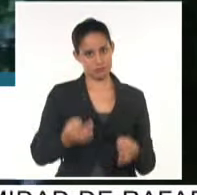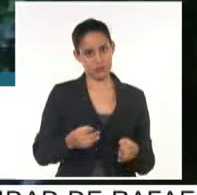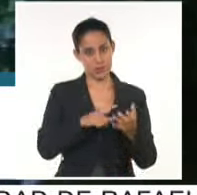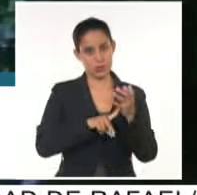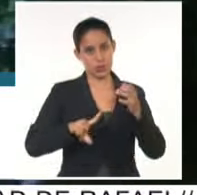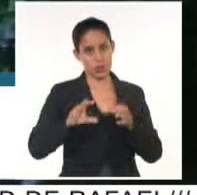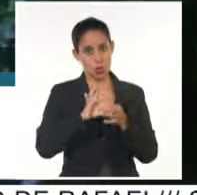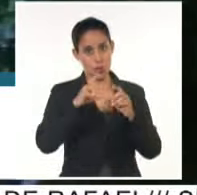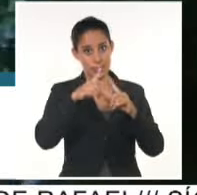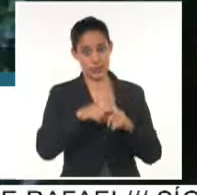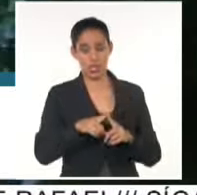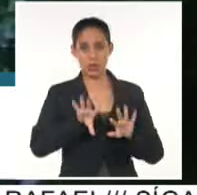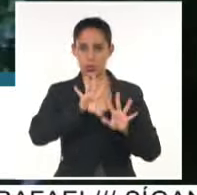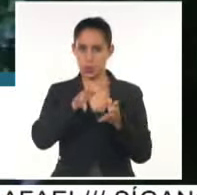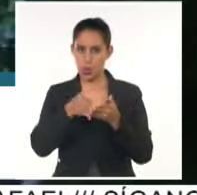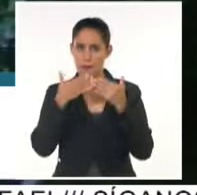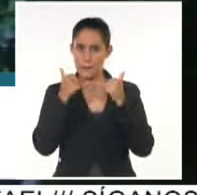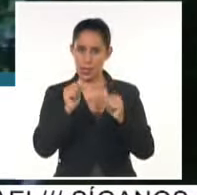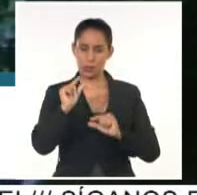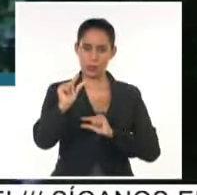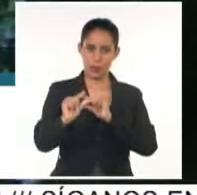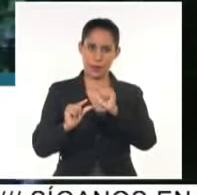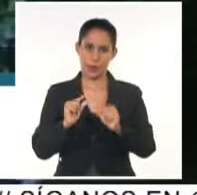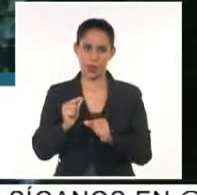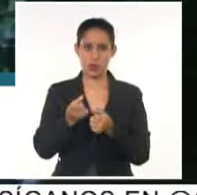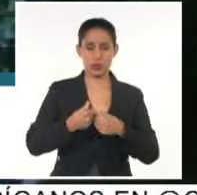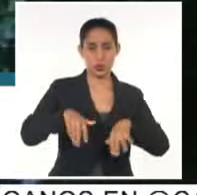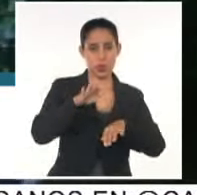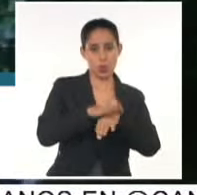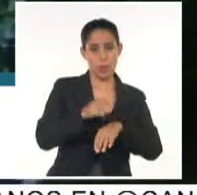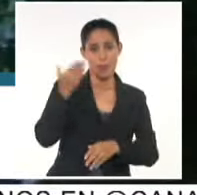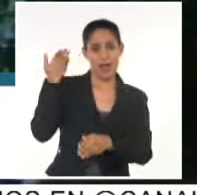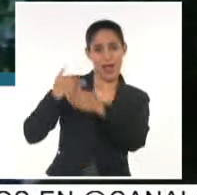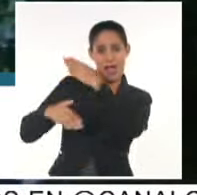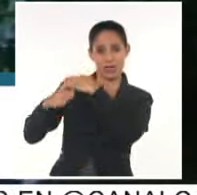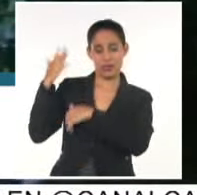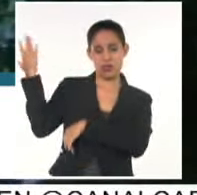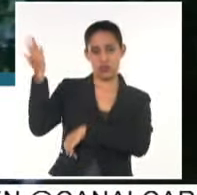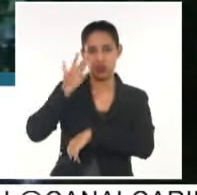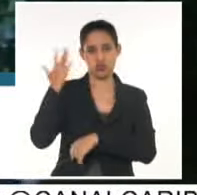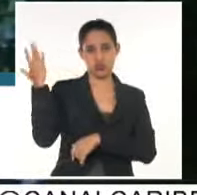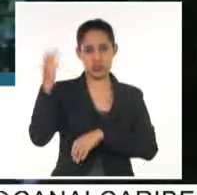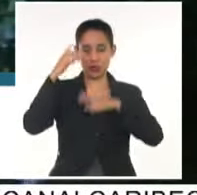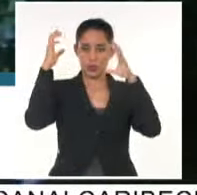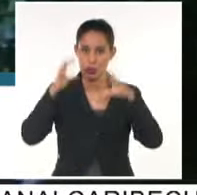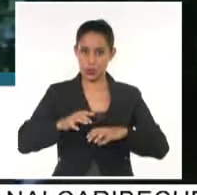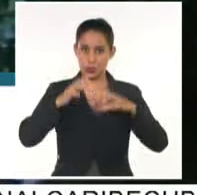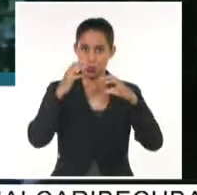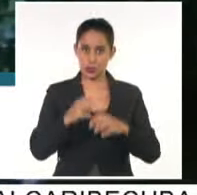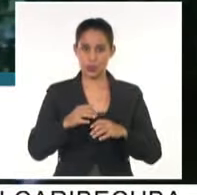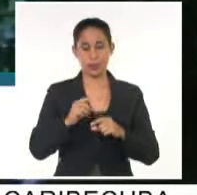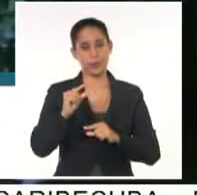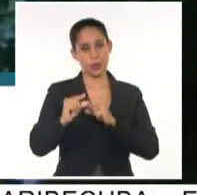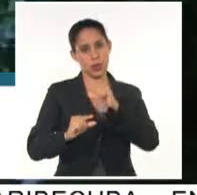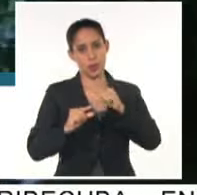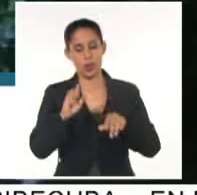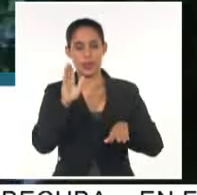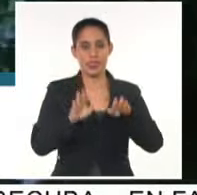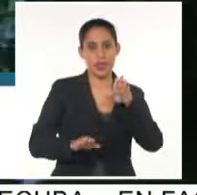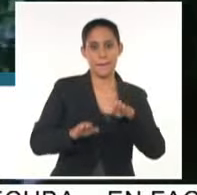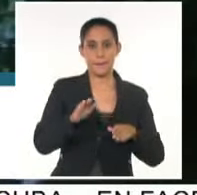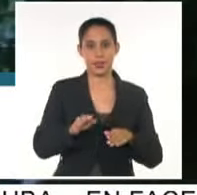paso de Oscar en la medida en que las condiciones climatológicas lo van permitiendo. Sigue siendo en nuestro territorio la